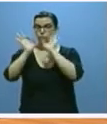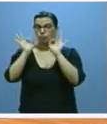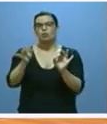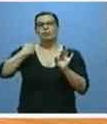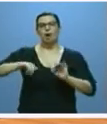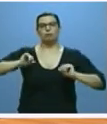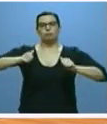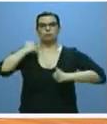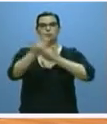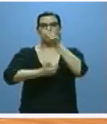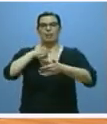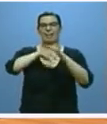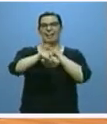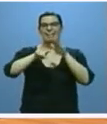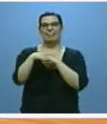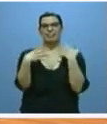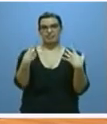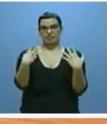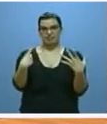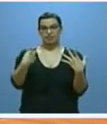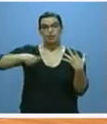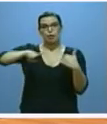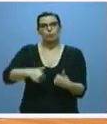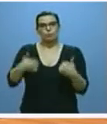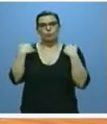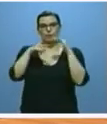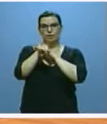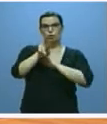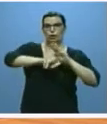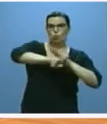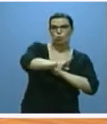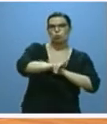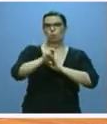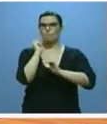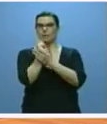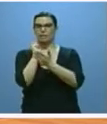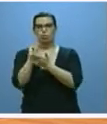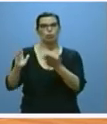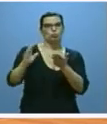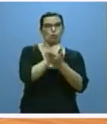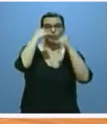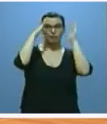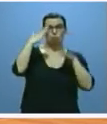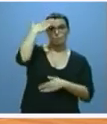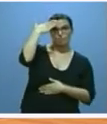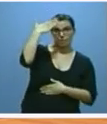su andadura seis gerencias integradas que gestionan los recursos y prestaciones al mismo tiempo tanto de atención primaria como de atención especializada.